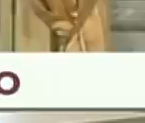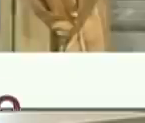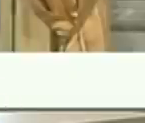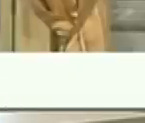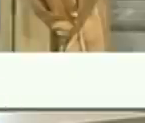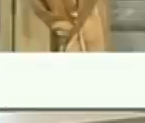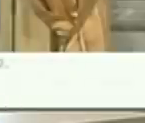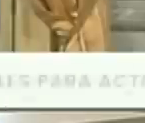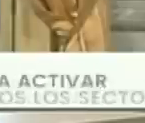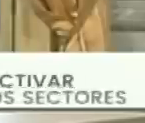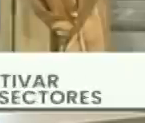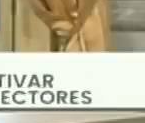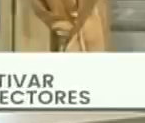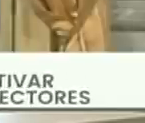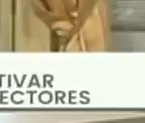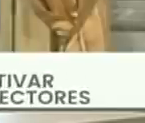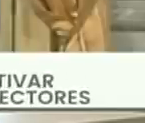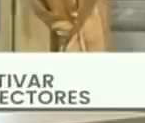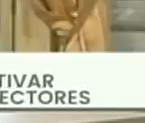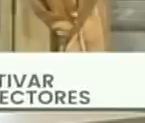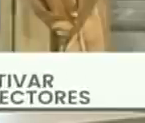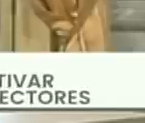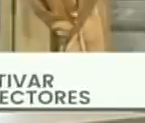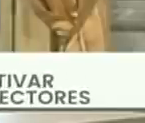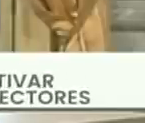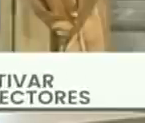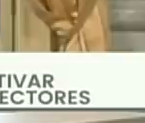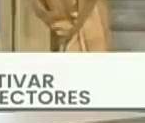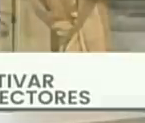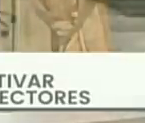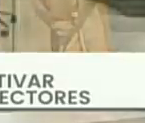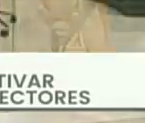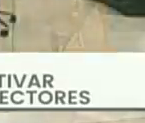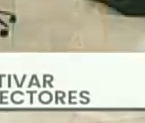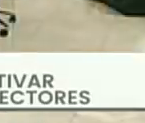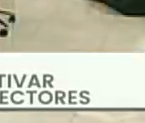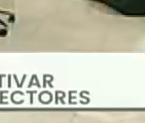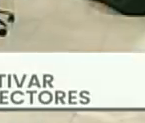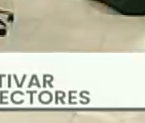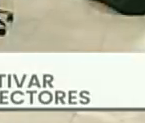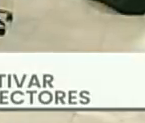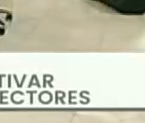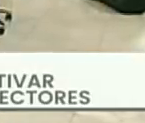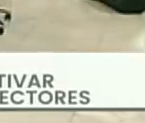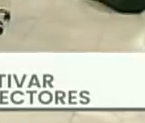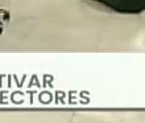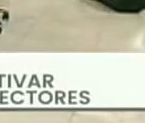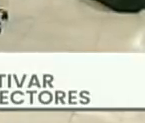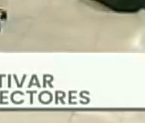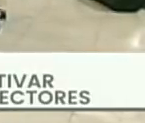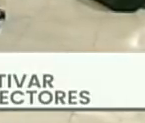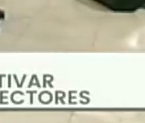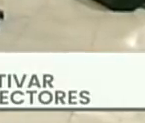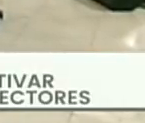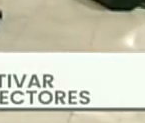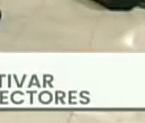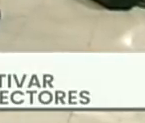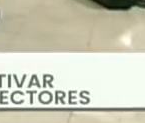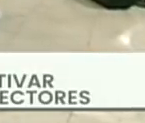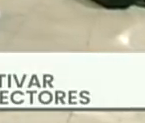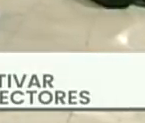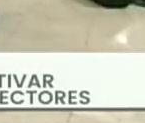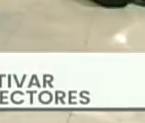eso sucede así, nosotros hemos mantenido nuestros niveles de producción petrolera, que aunque están bajos, se han mantenido